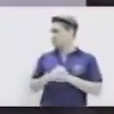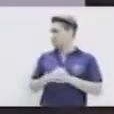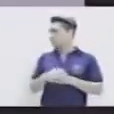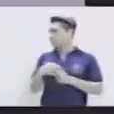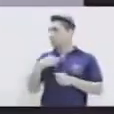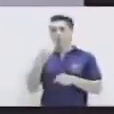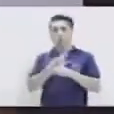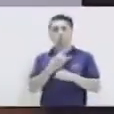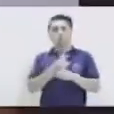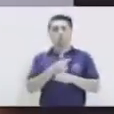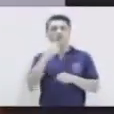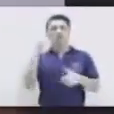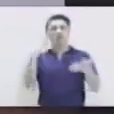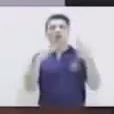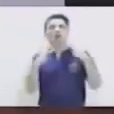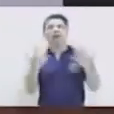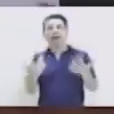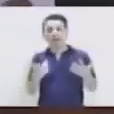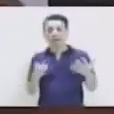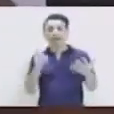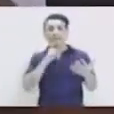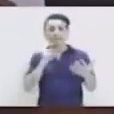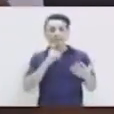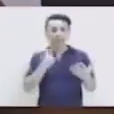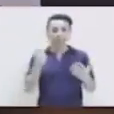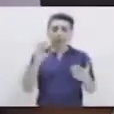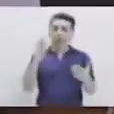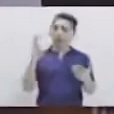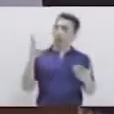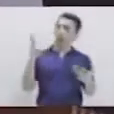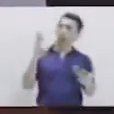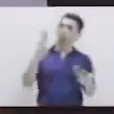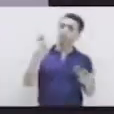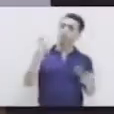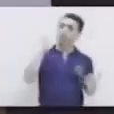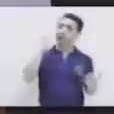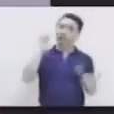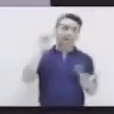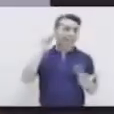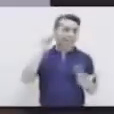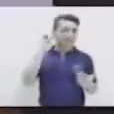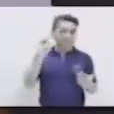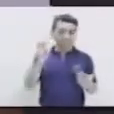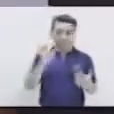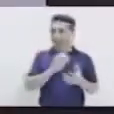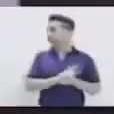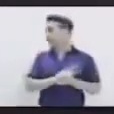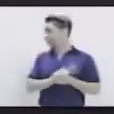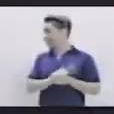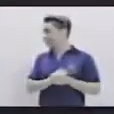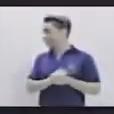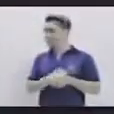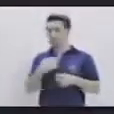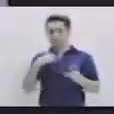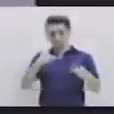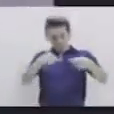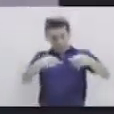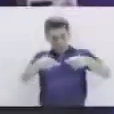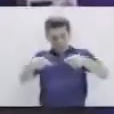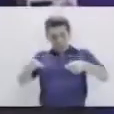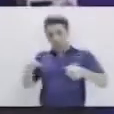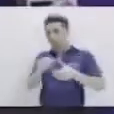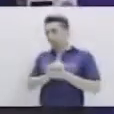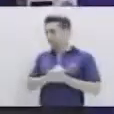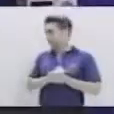color vechito y podemos crear la casita de los perros también con nuestras huellitas.